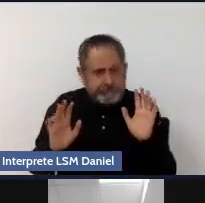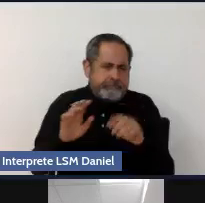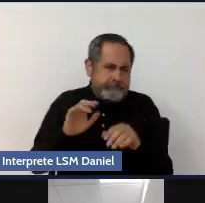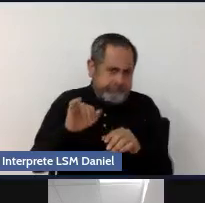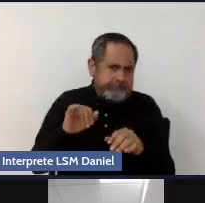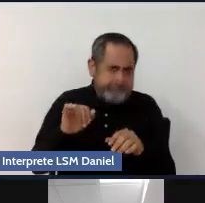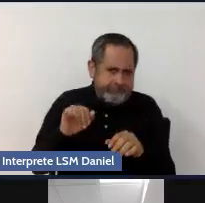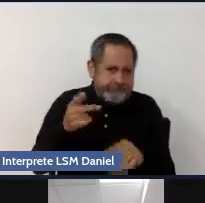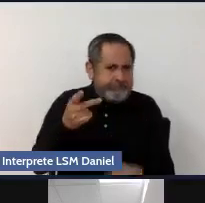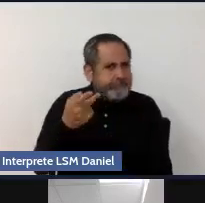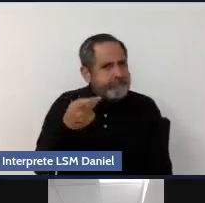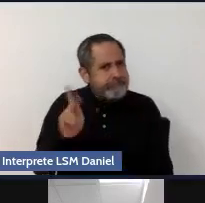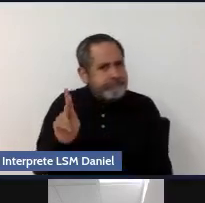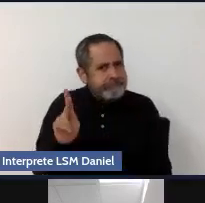es.